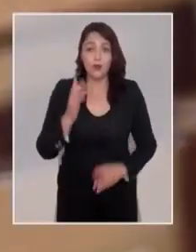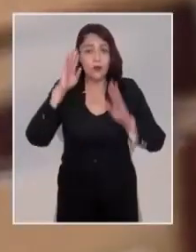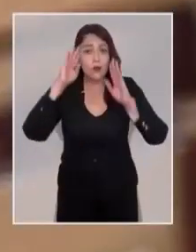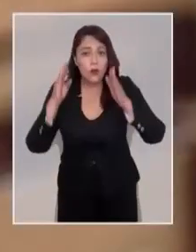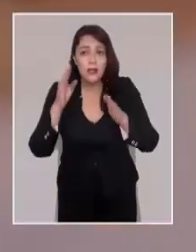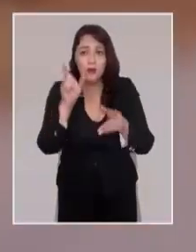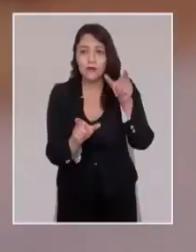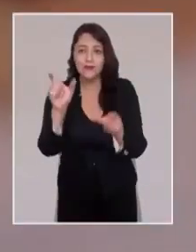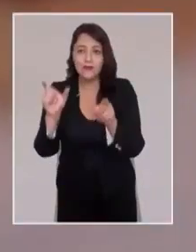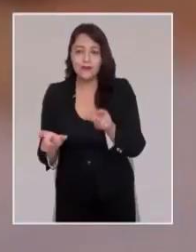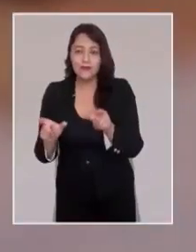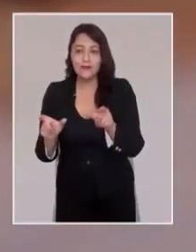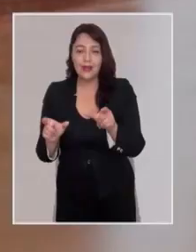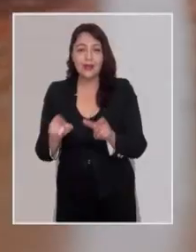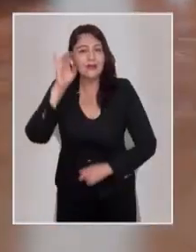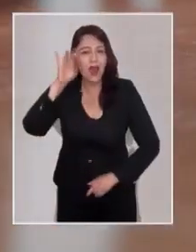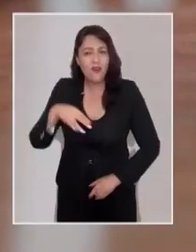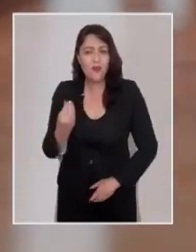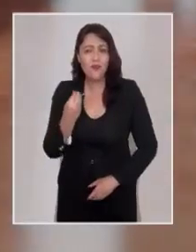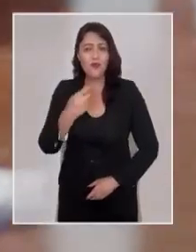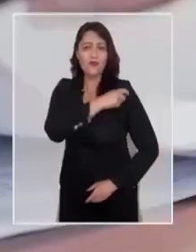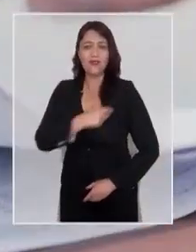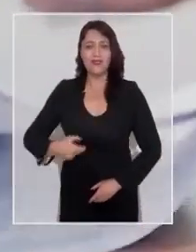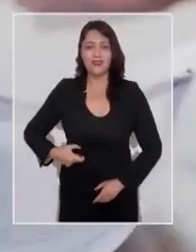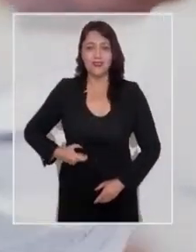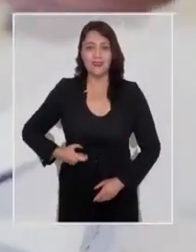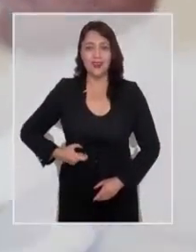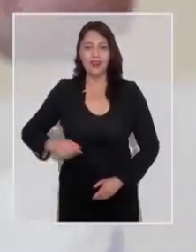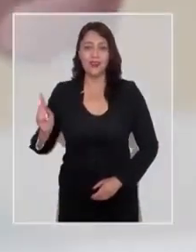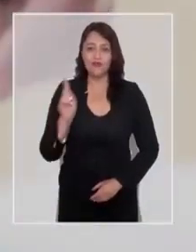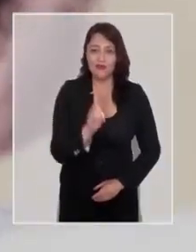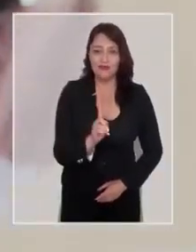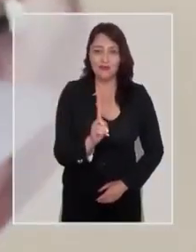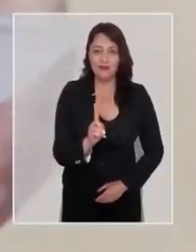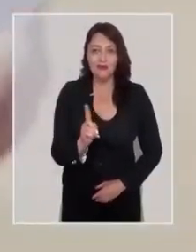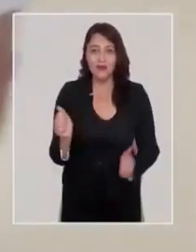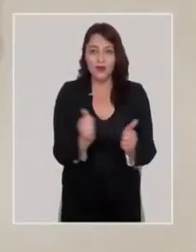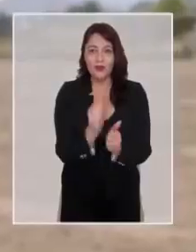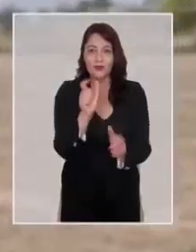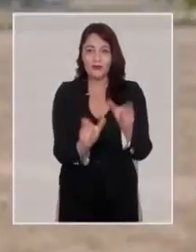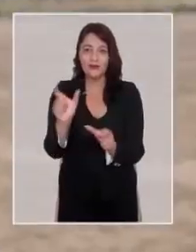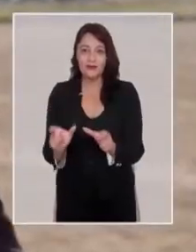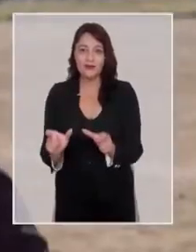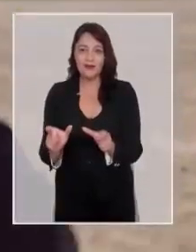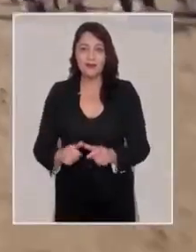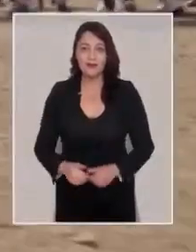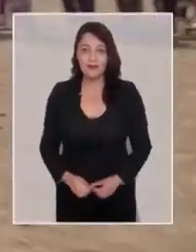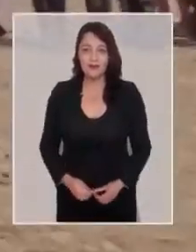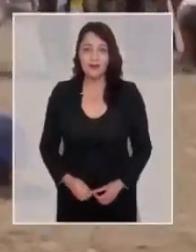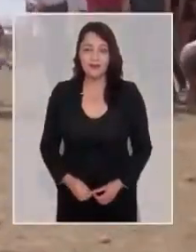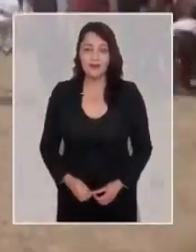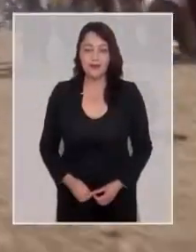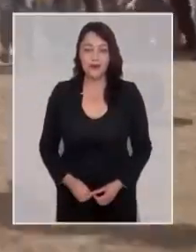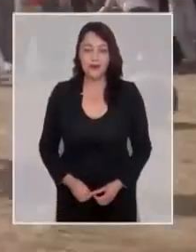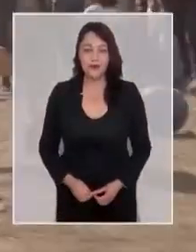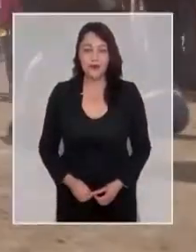Estoy aquí porque escuchamos, porque sabemos que un buen presidente tiene que estar aquí, con la gente.